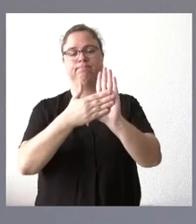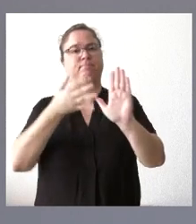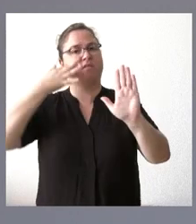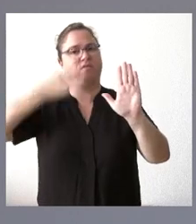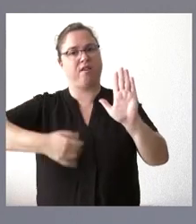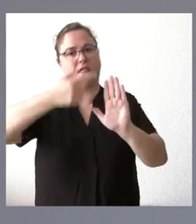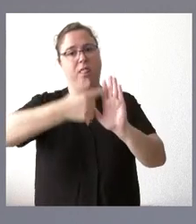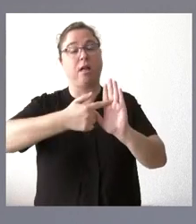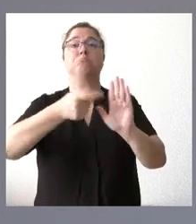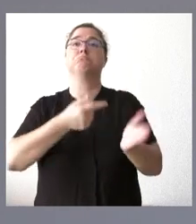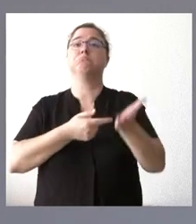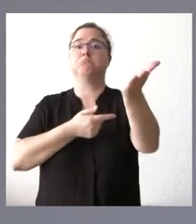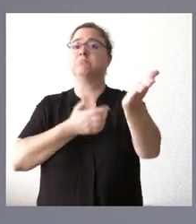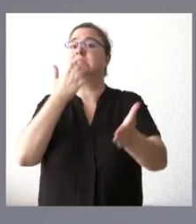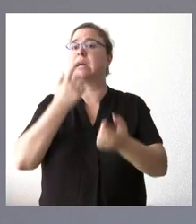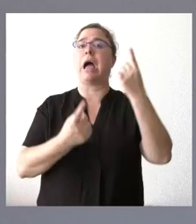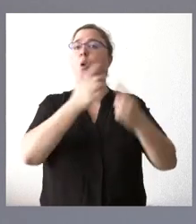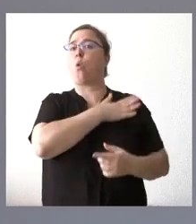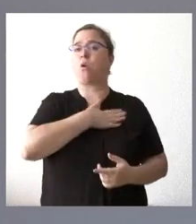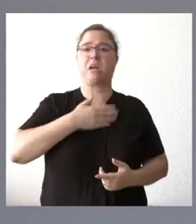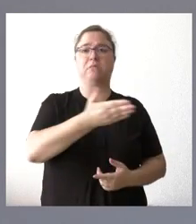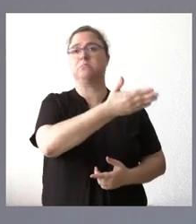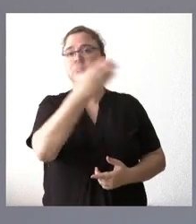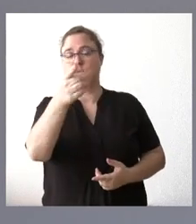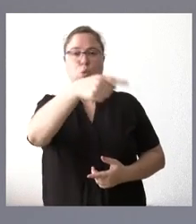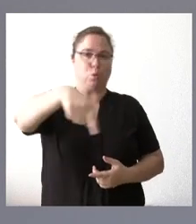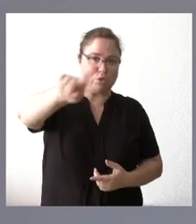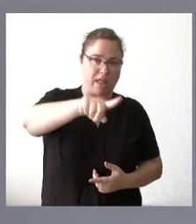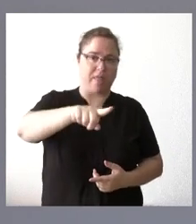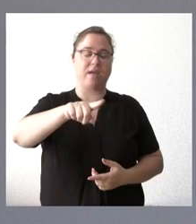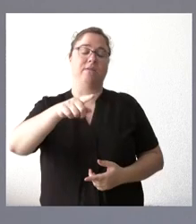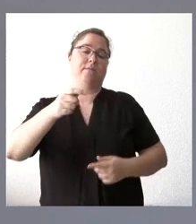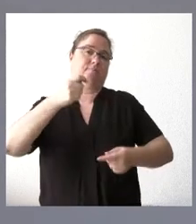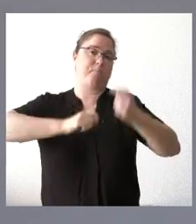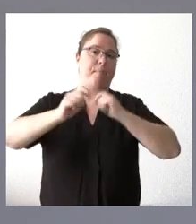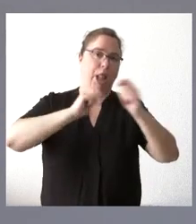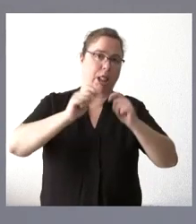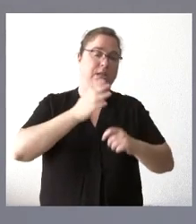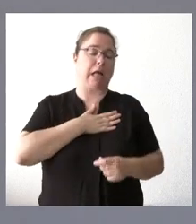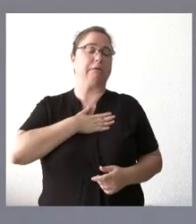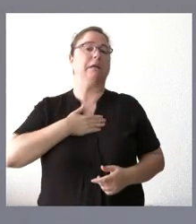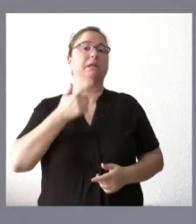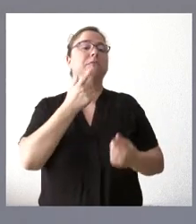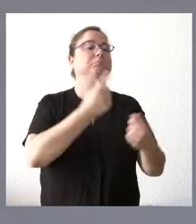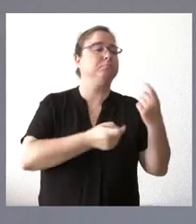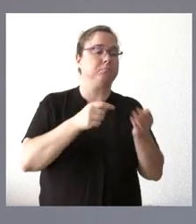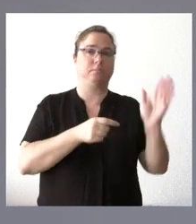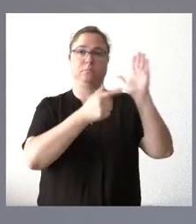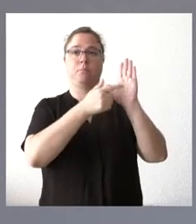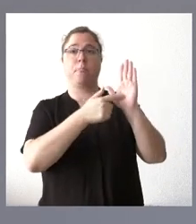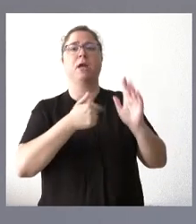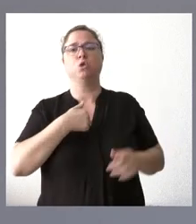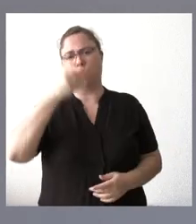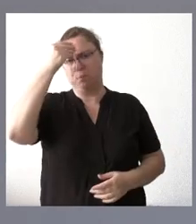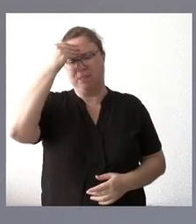dejamos aquí a su disposición, por si alguno de vosotros, de ustedes, de los medios de comunicación, estima oportuno consultarlo. Porque yo